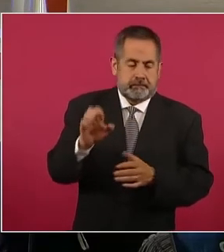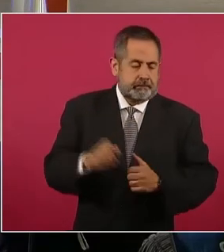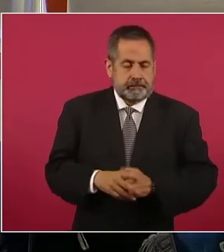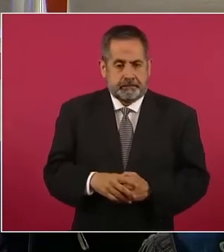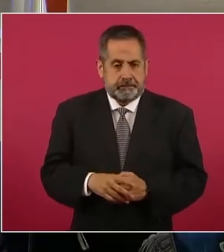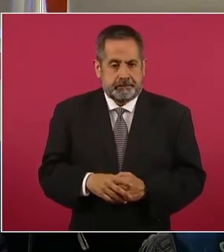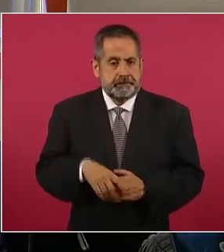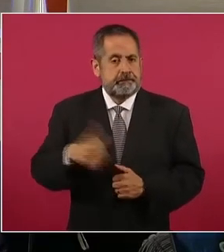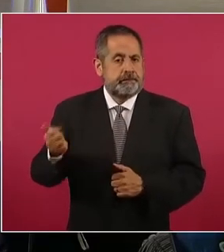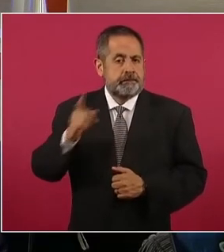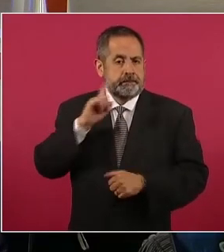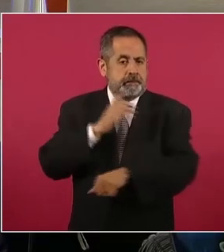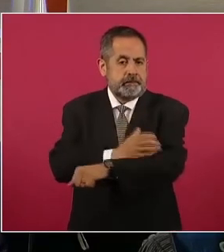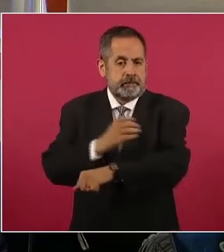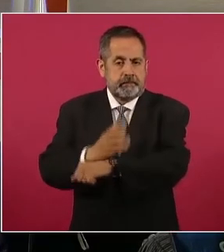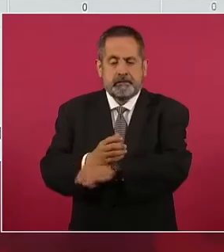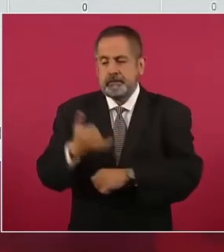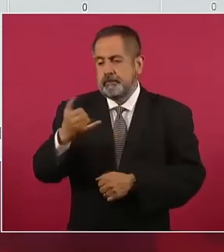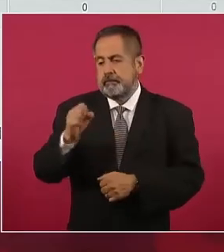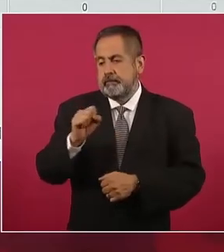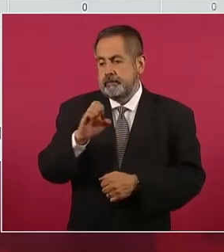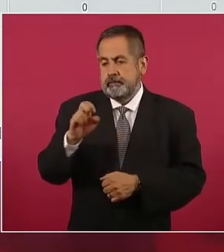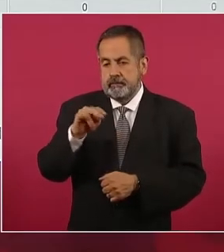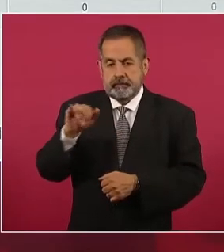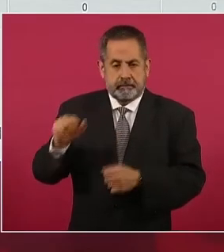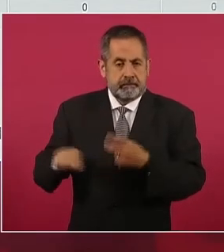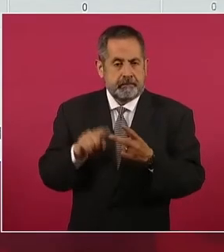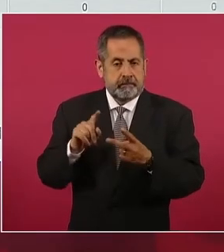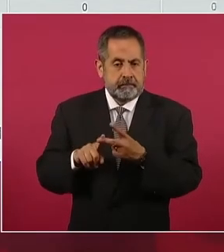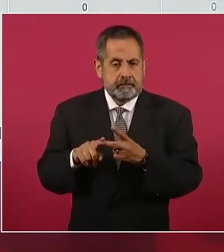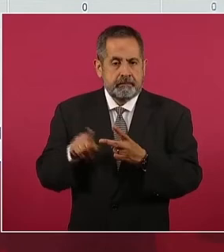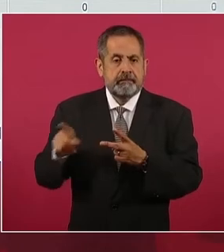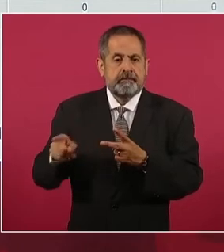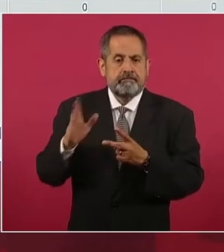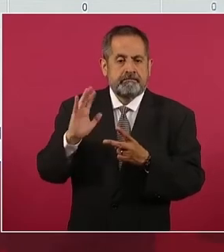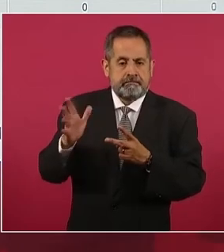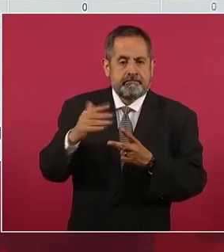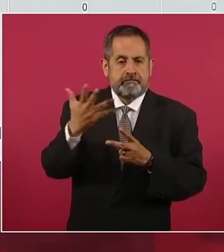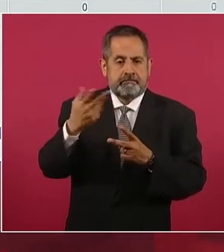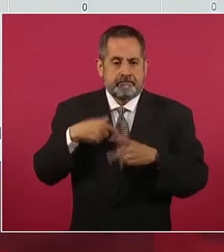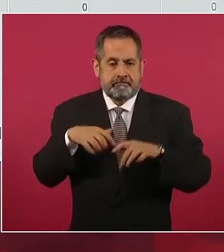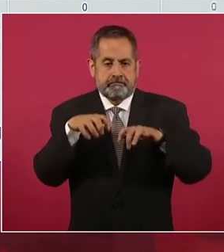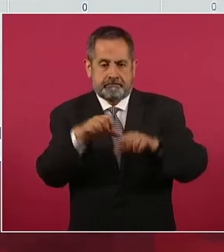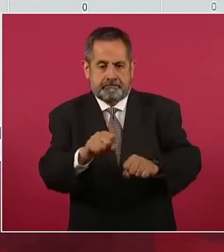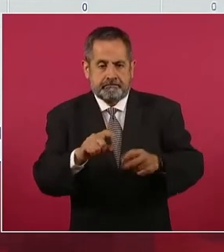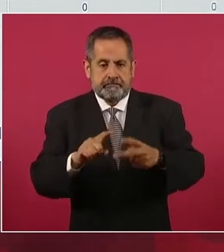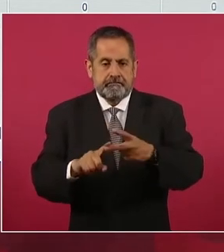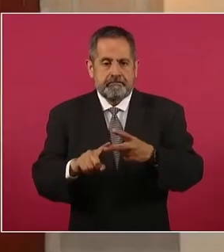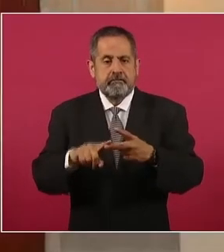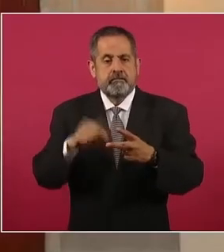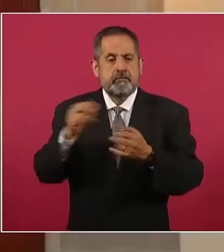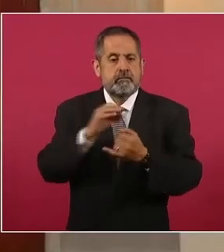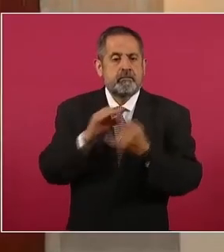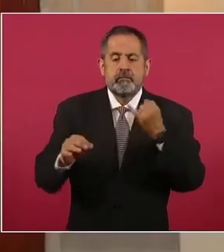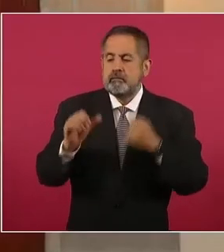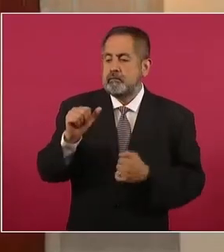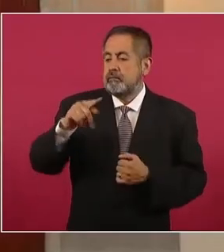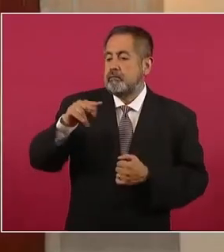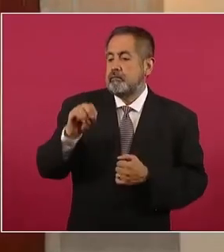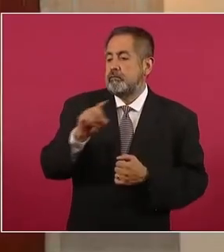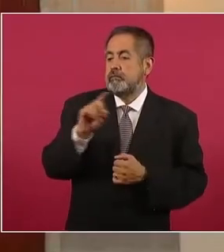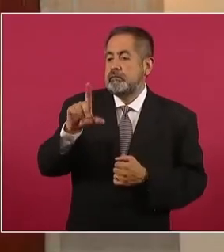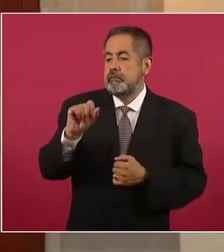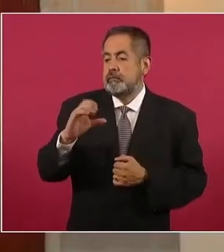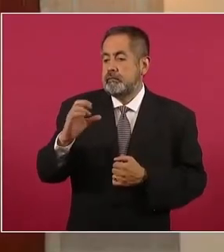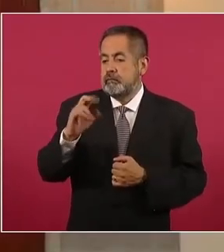compañeras Yesenia y Cheila, ya hay cinco detenidos, esto en Cozoliacaque y por último el caso de Antonio de la Cruz.